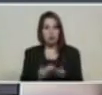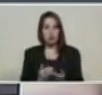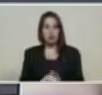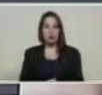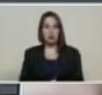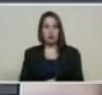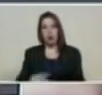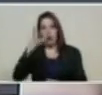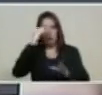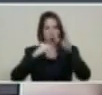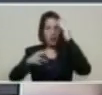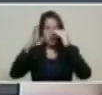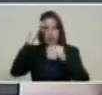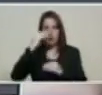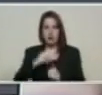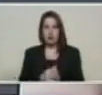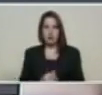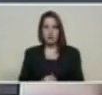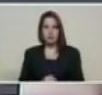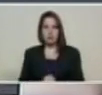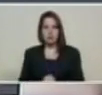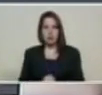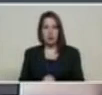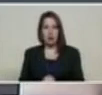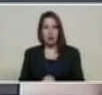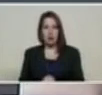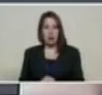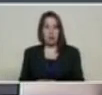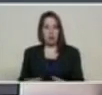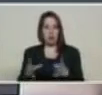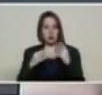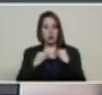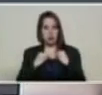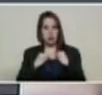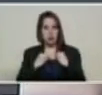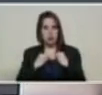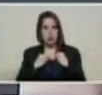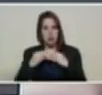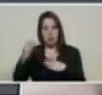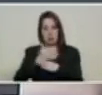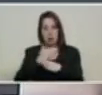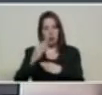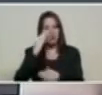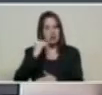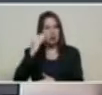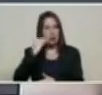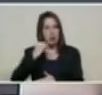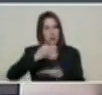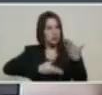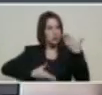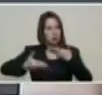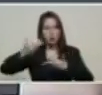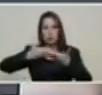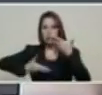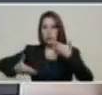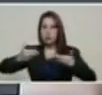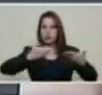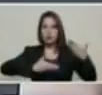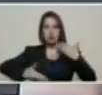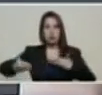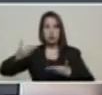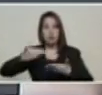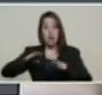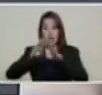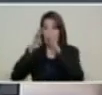aprender para asimilar para compartir sus experiencias si el mundo quiere